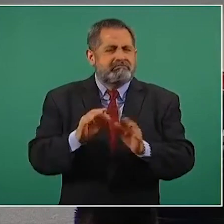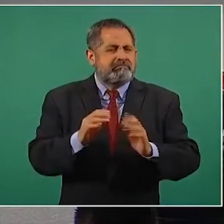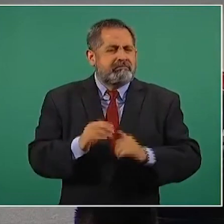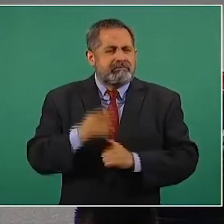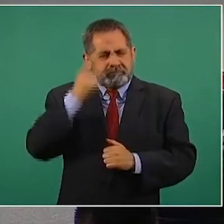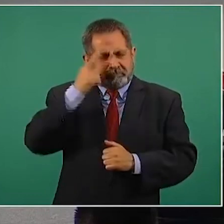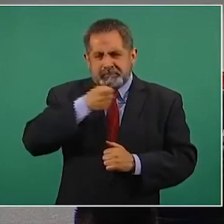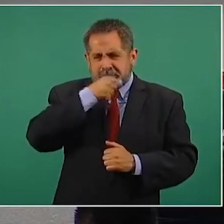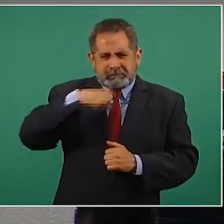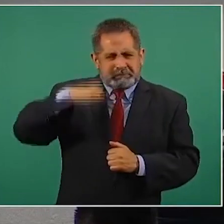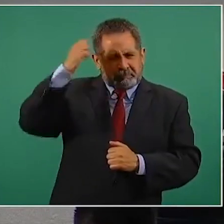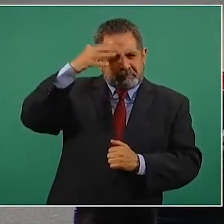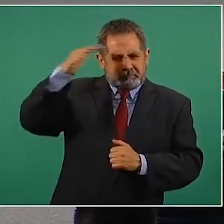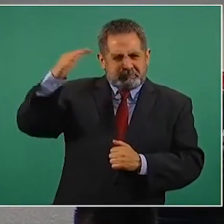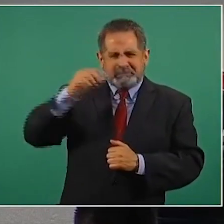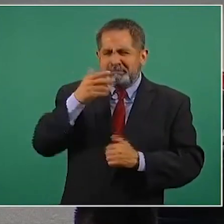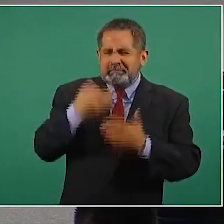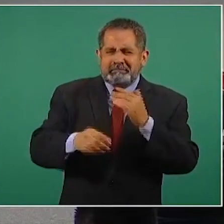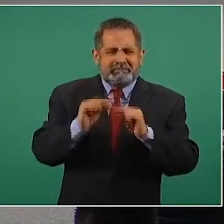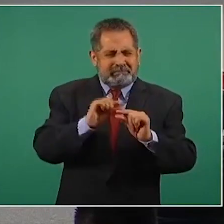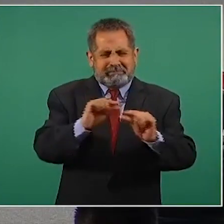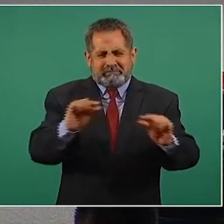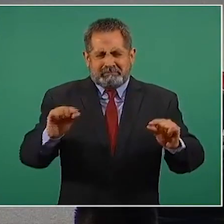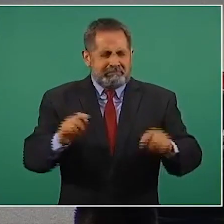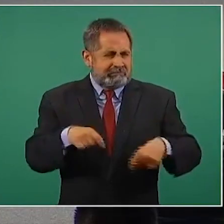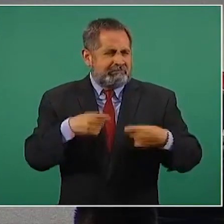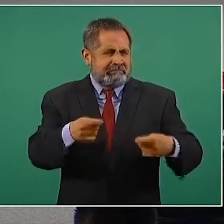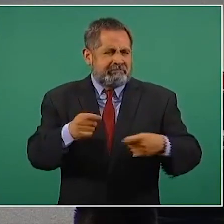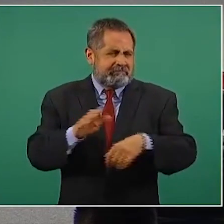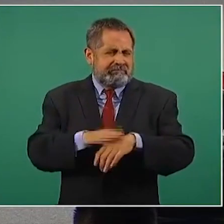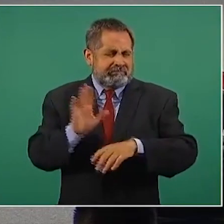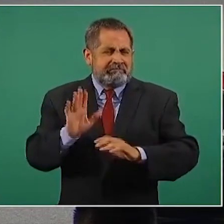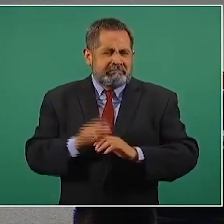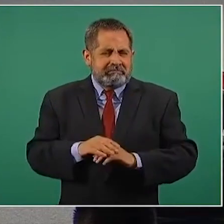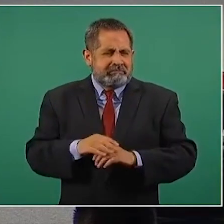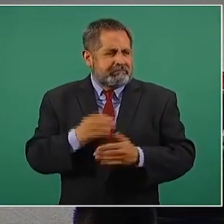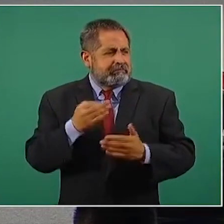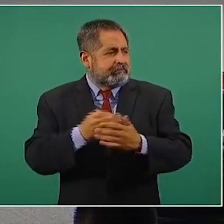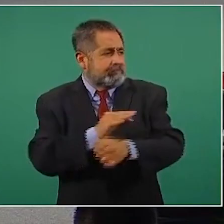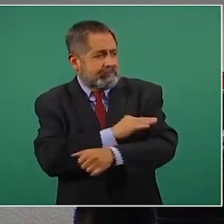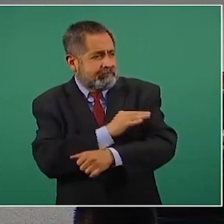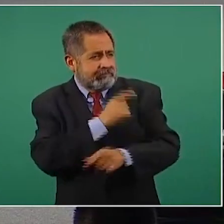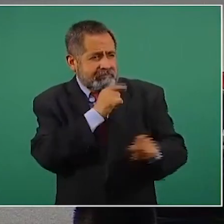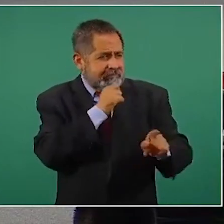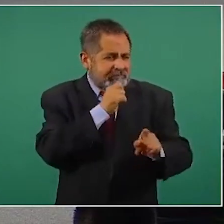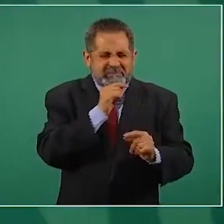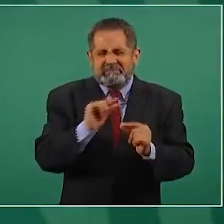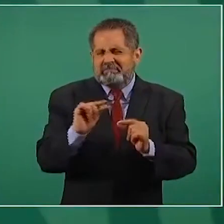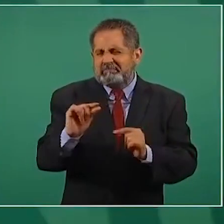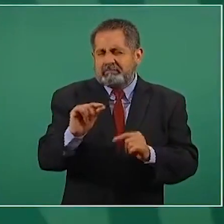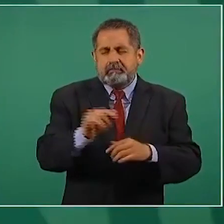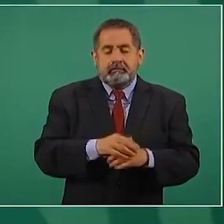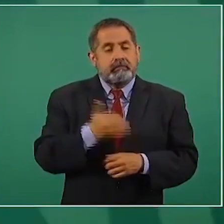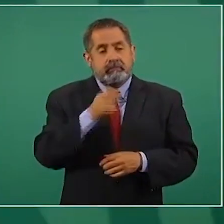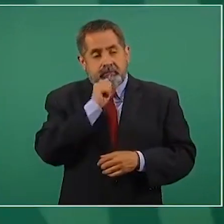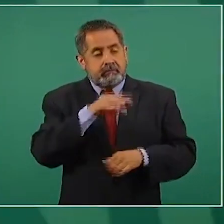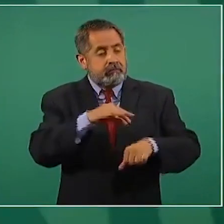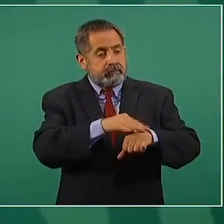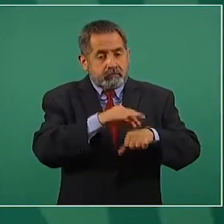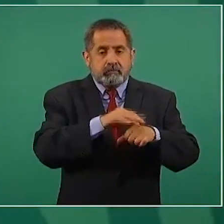adultos mayores que les falta vacunar y los médicos,